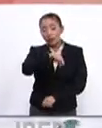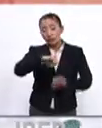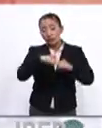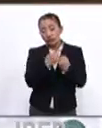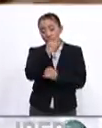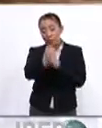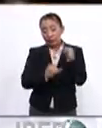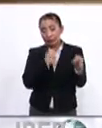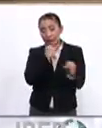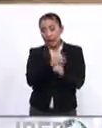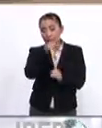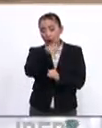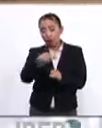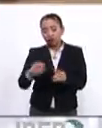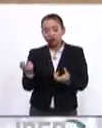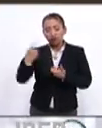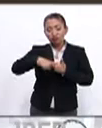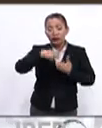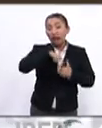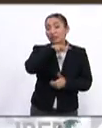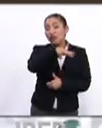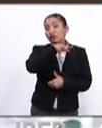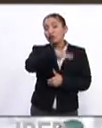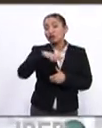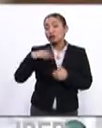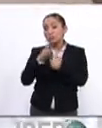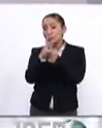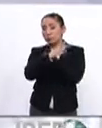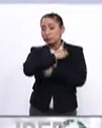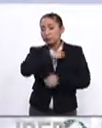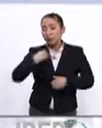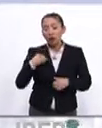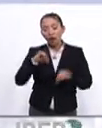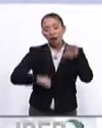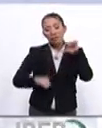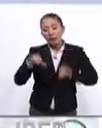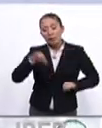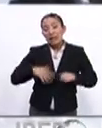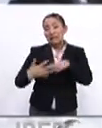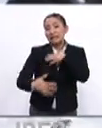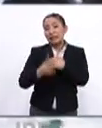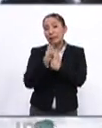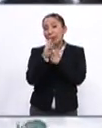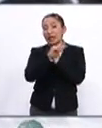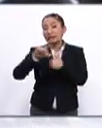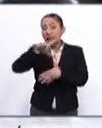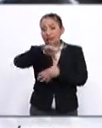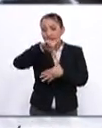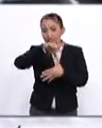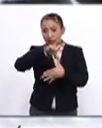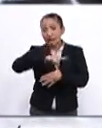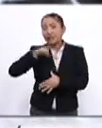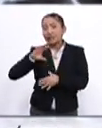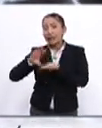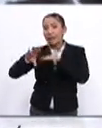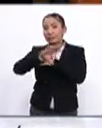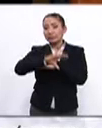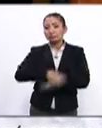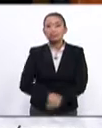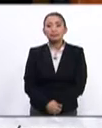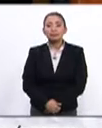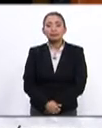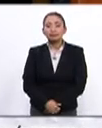organismo internacional constituido por 18 estados miembros con actividades en 15 países de Latinoamérica y el Caribe.